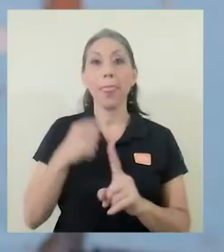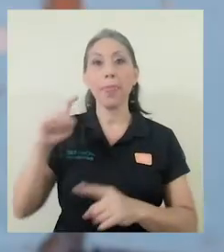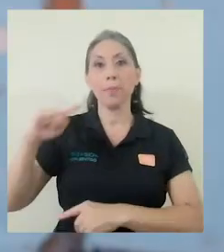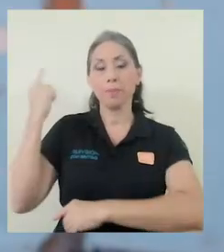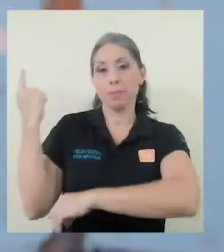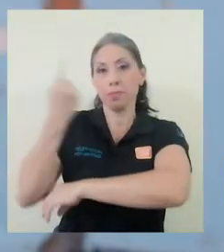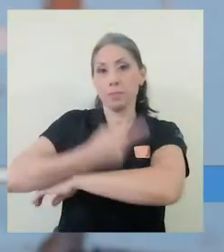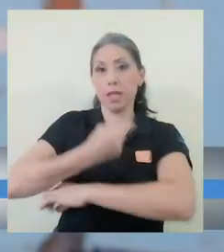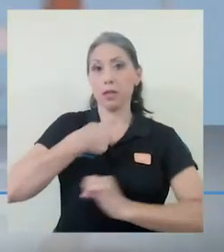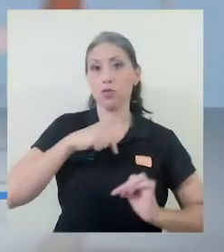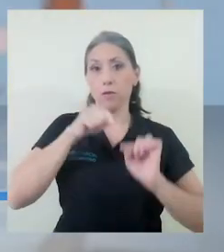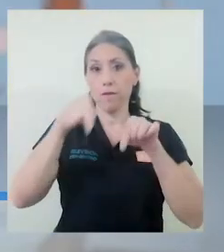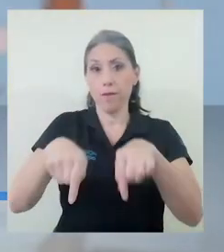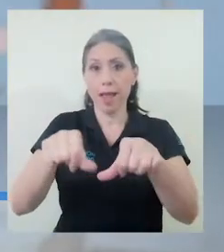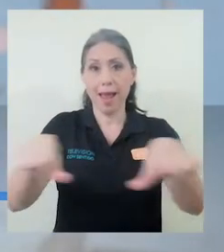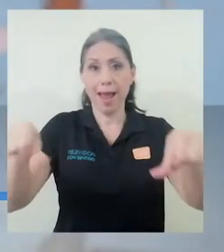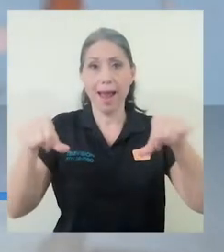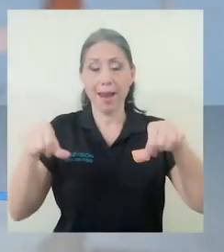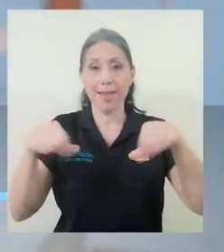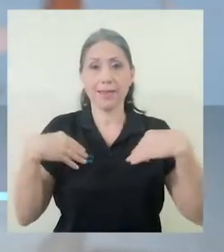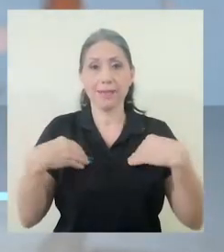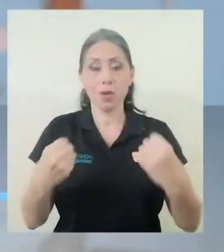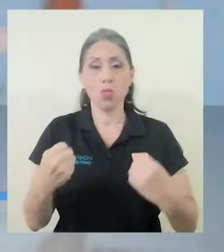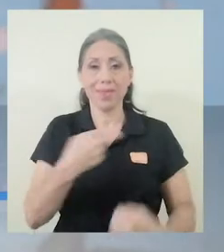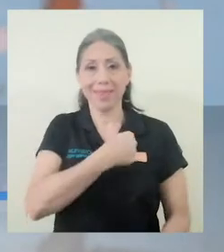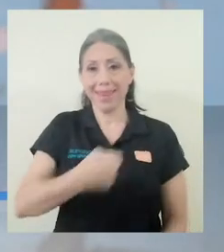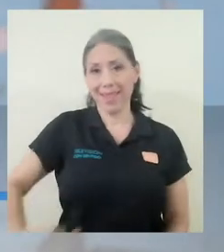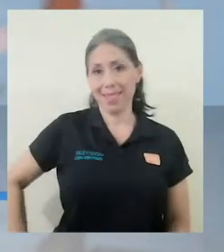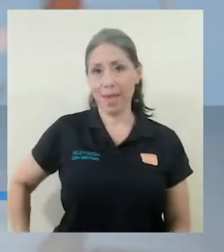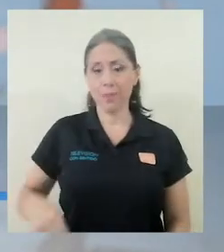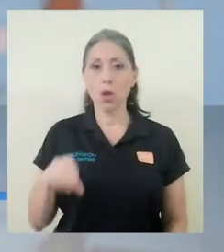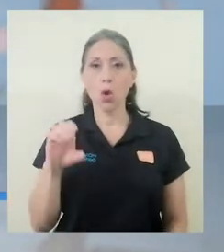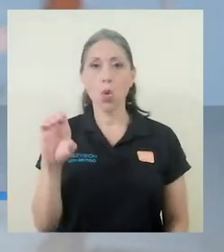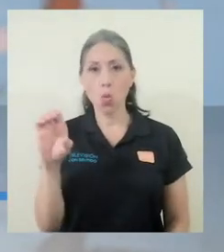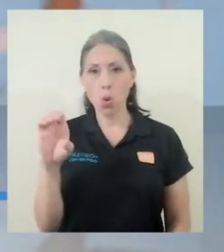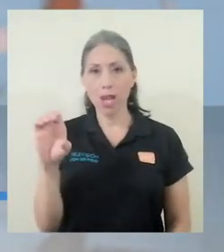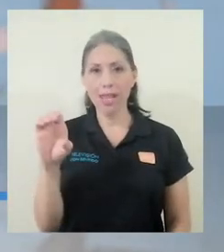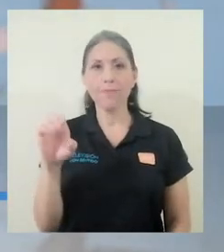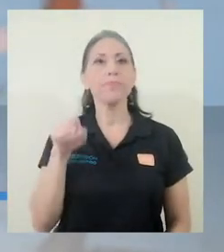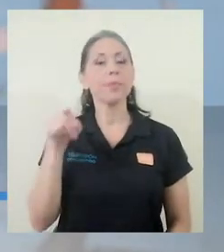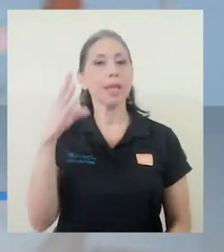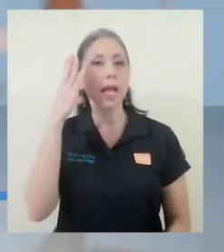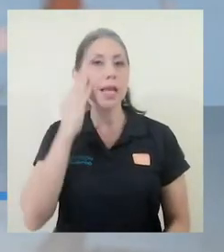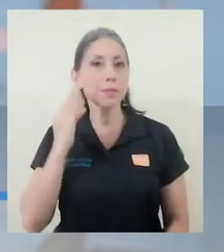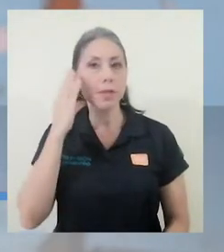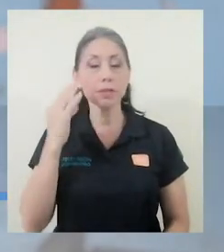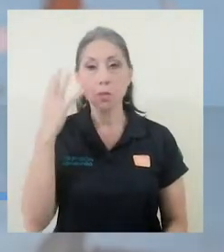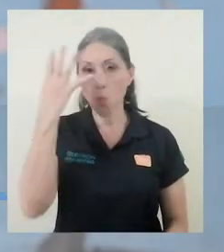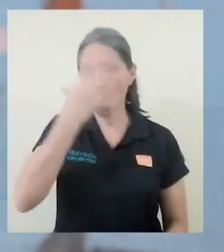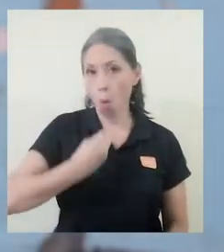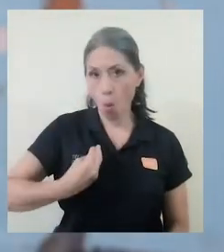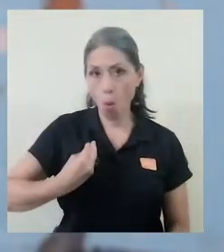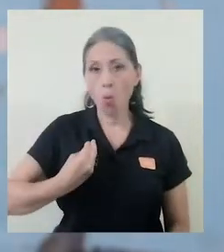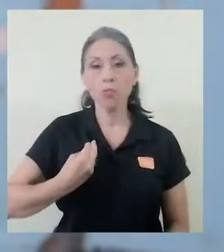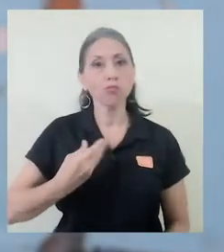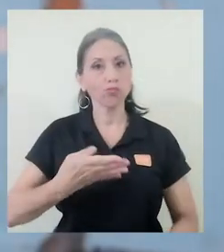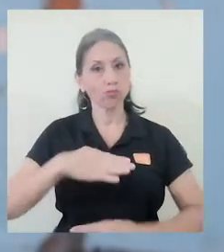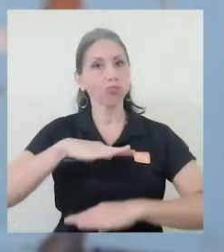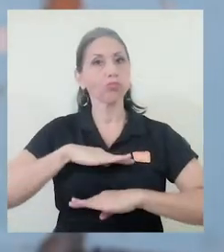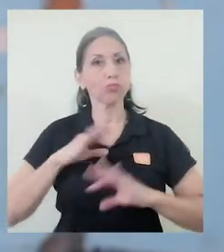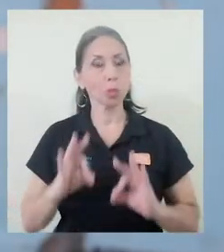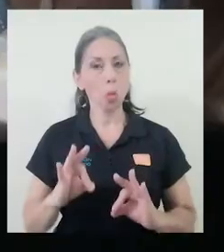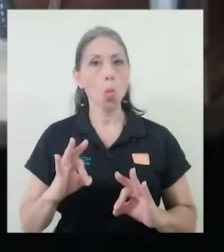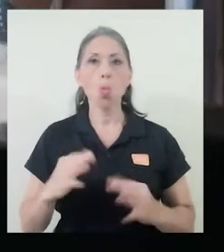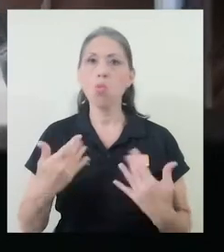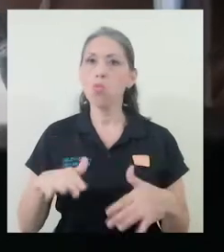uno de venir aquí al área de salud de Heredia Cubujuki este ha sido una experiencia muy bonita muy muy